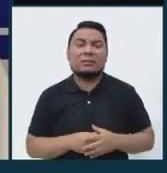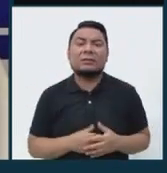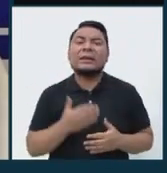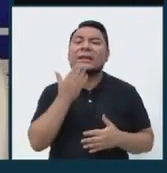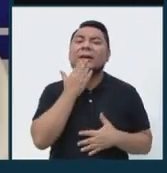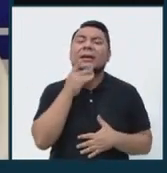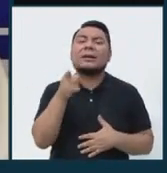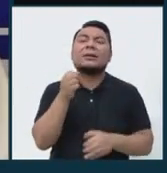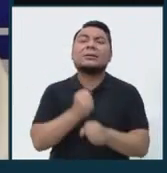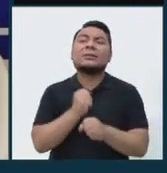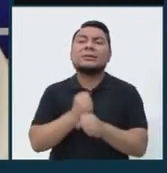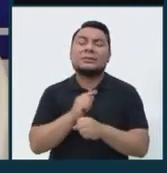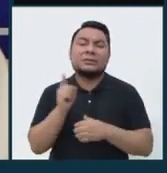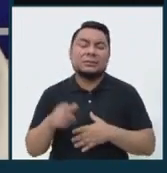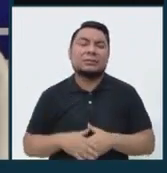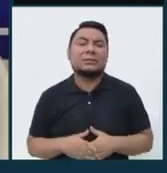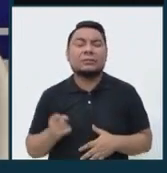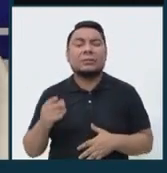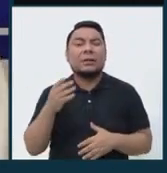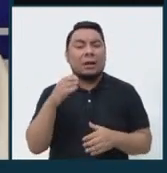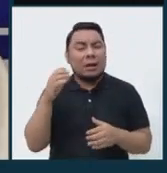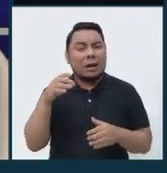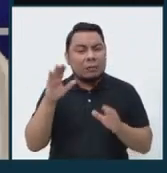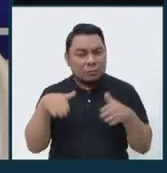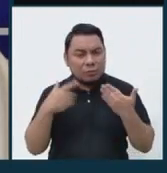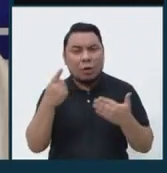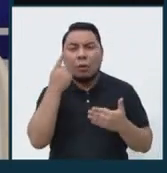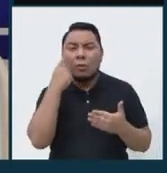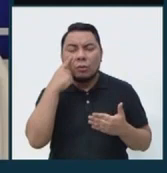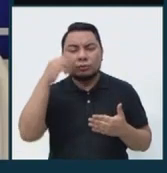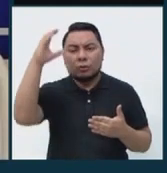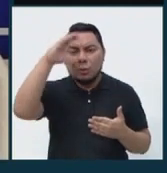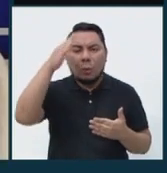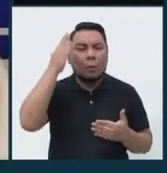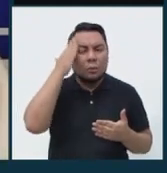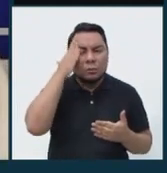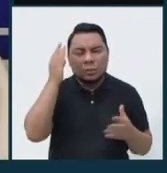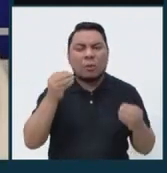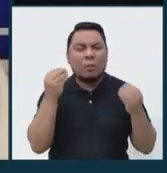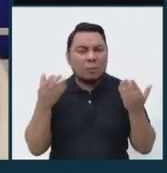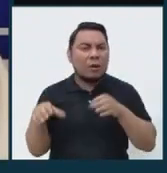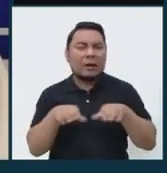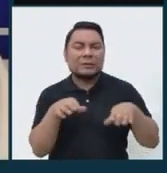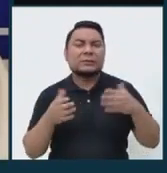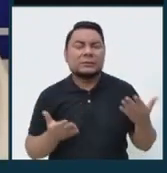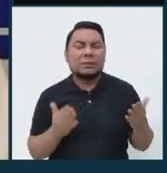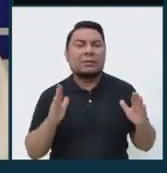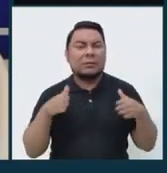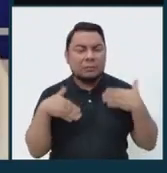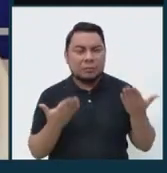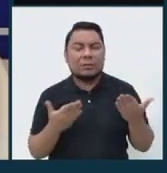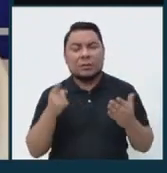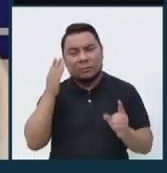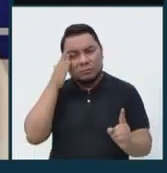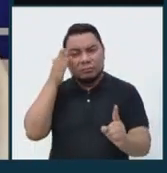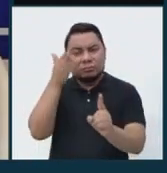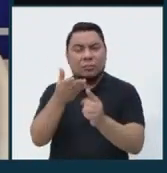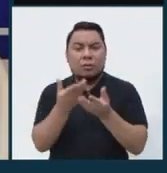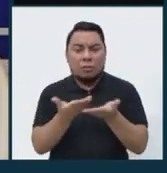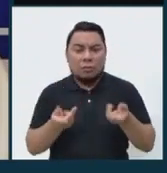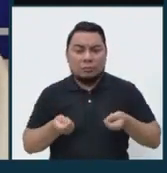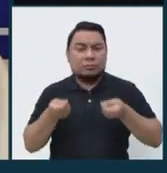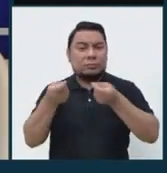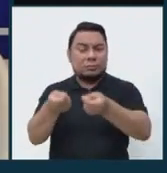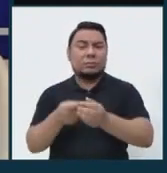la gestión, es la capacidad, es el conocimiento para poder destinar los recursos,